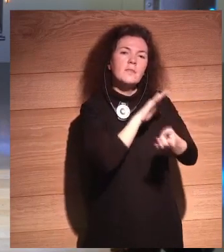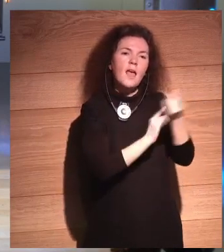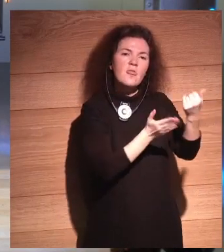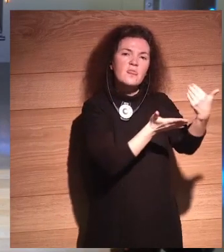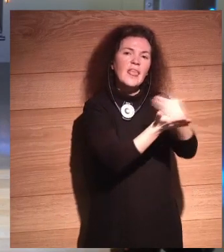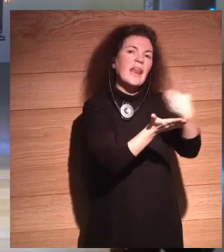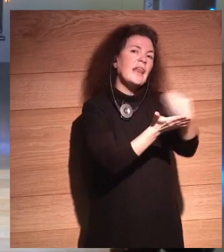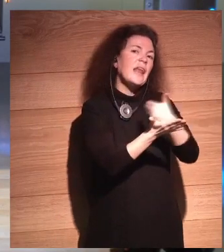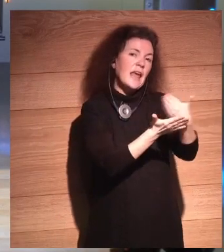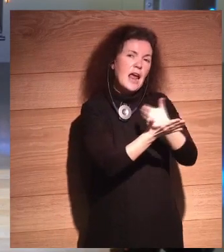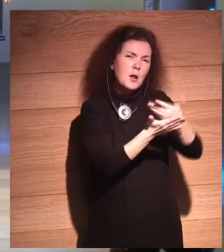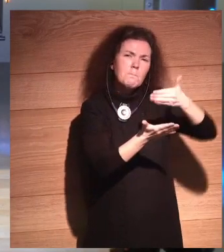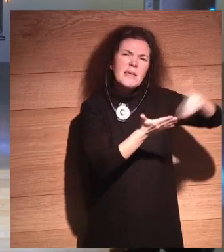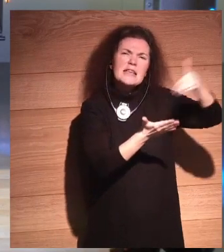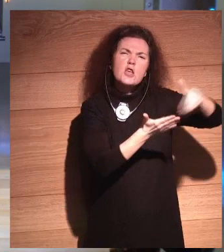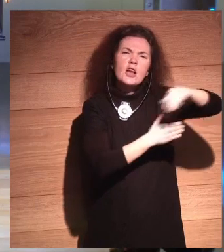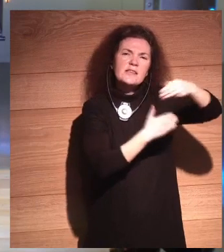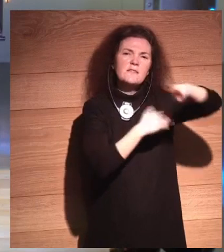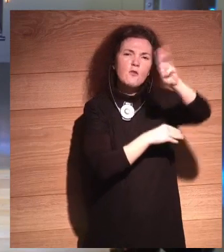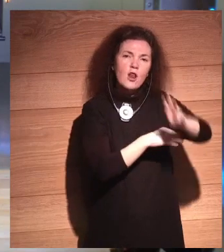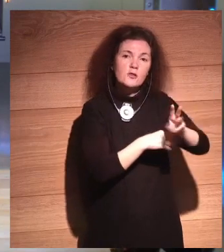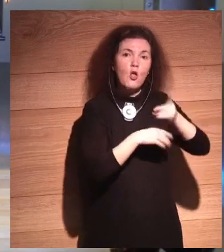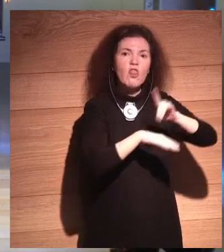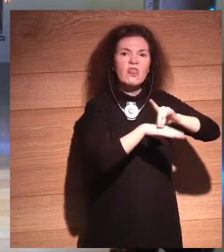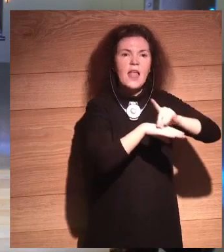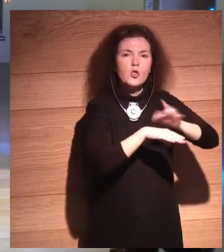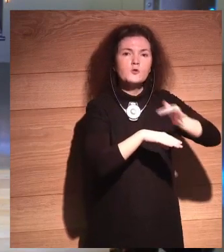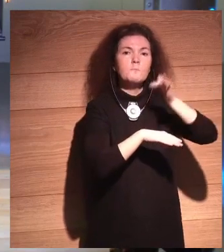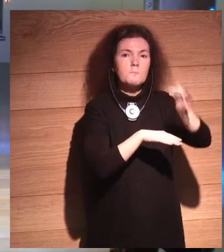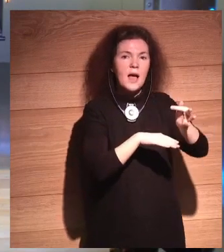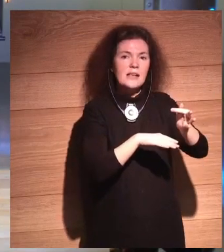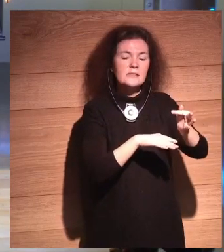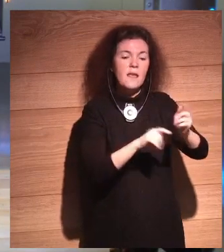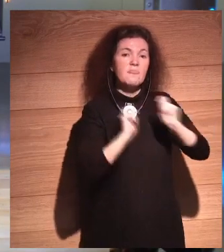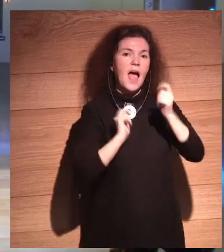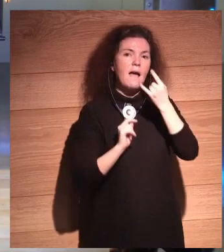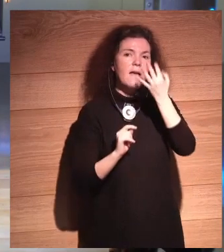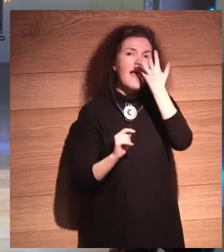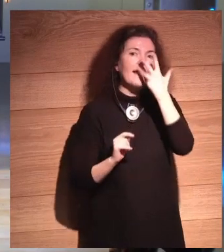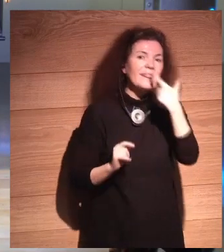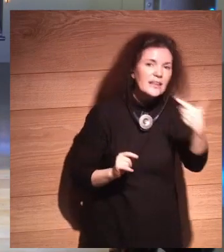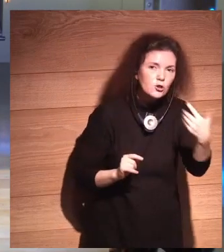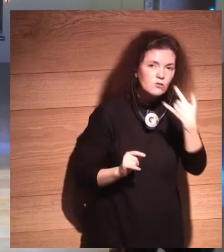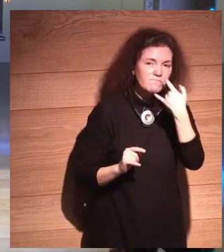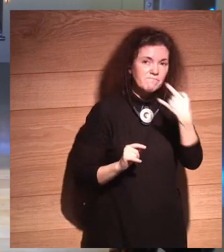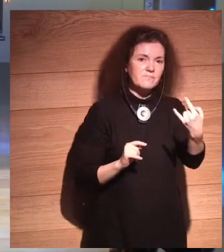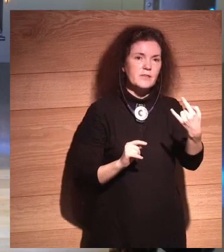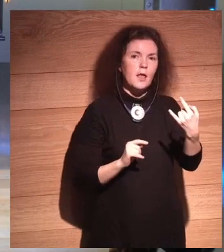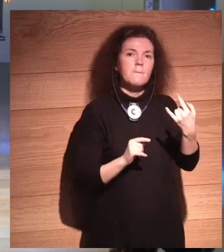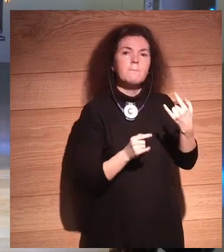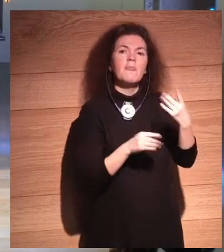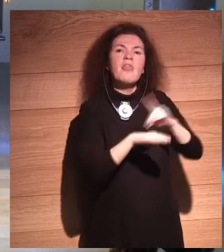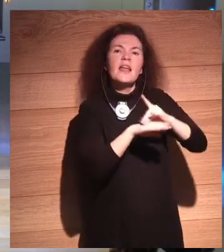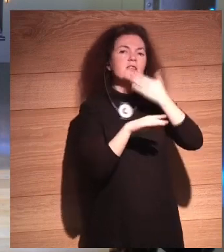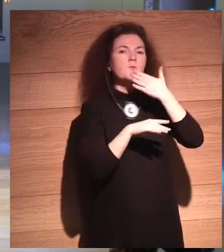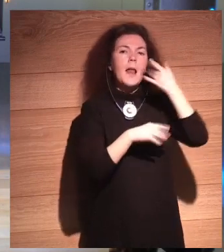dinero, muchísimos millones de dólares con datos, y encima nos están haciendo adictos. Los datos son el nuevo petróleo, y